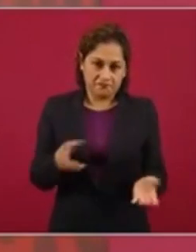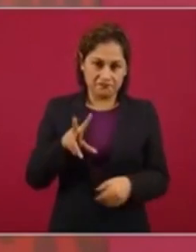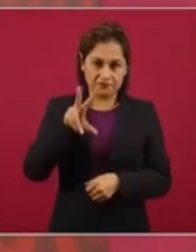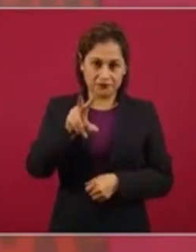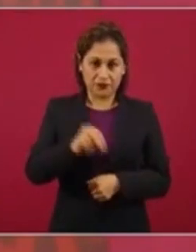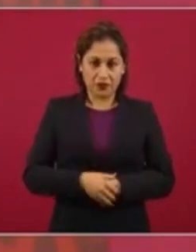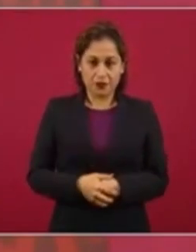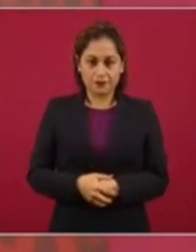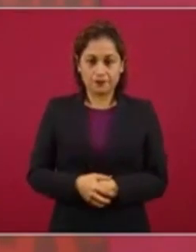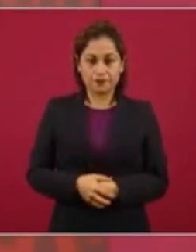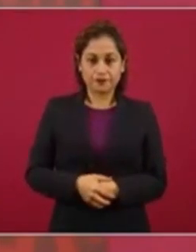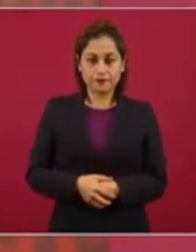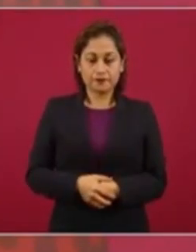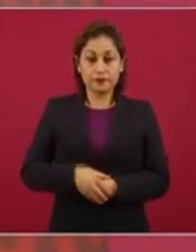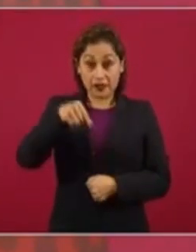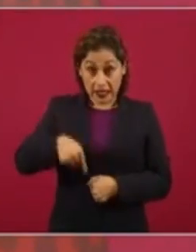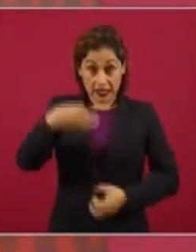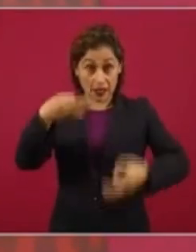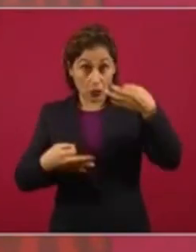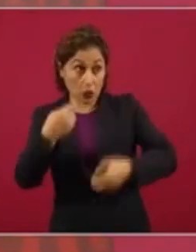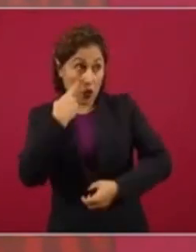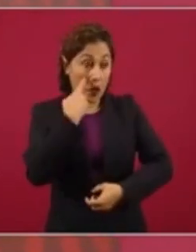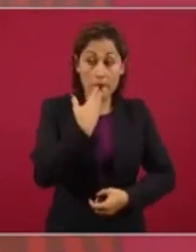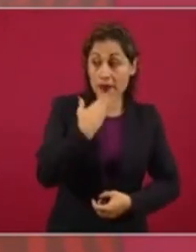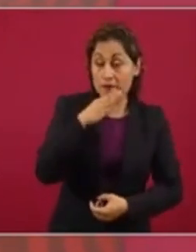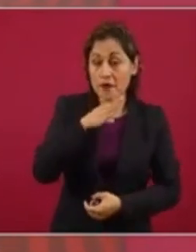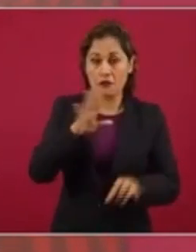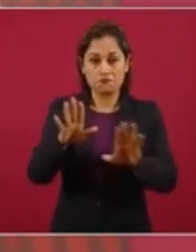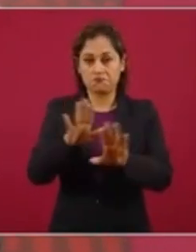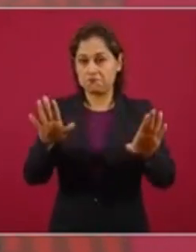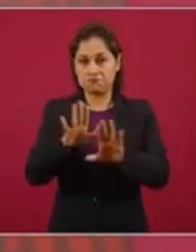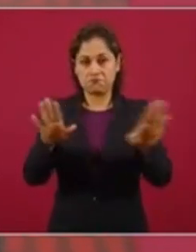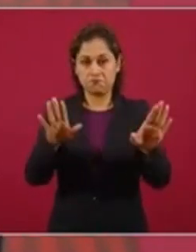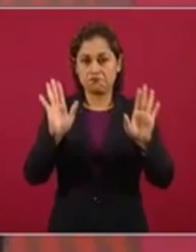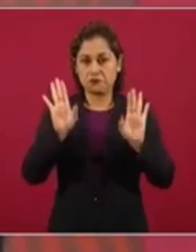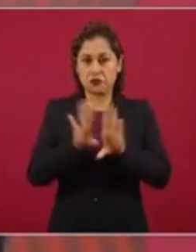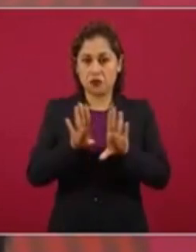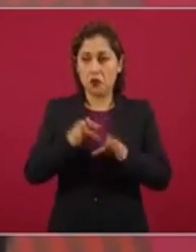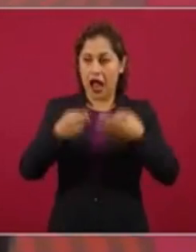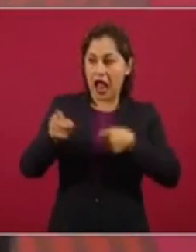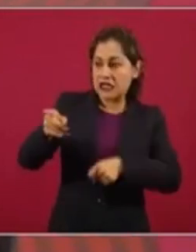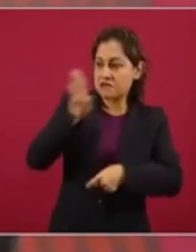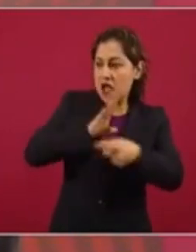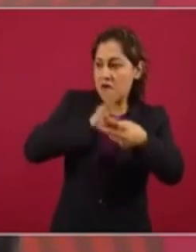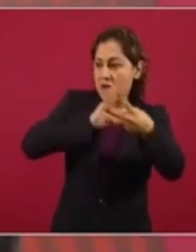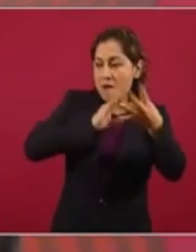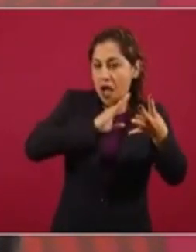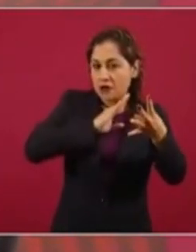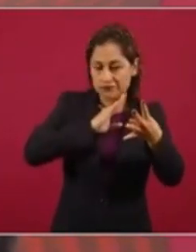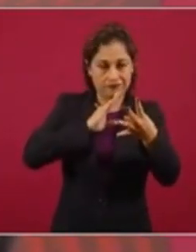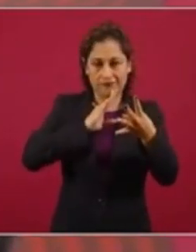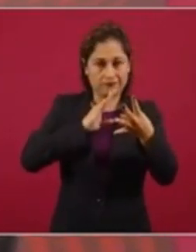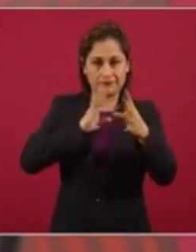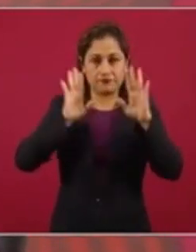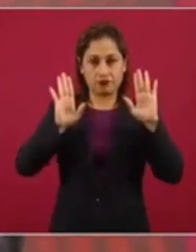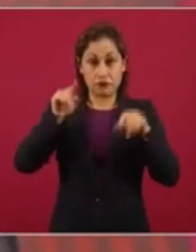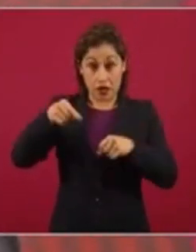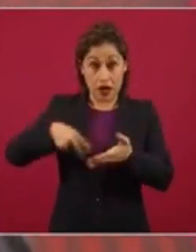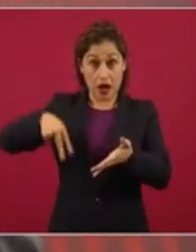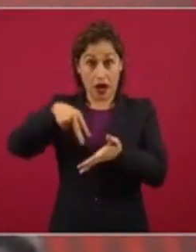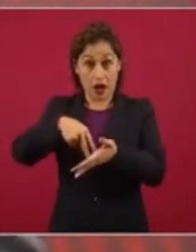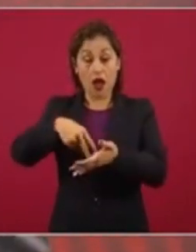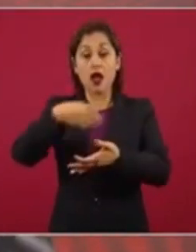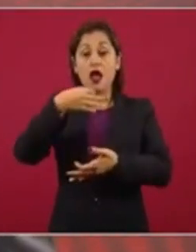juzgar, para hacer un juicio sumario. Entonces, si hay una denuncia,